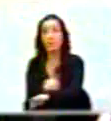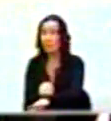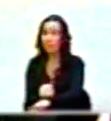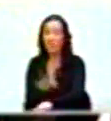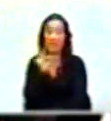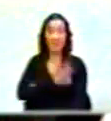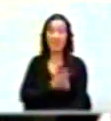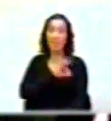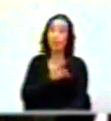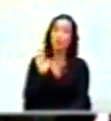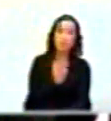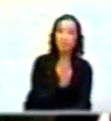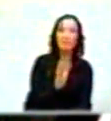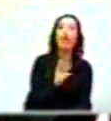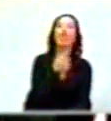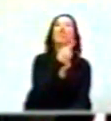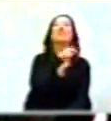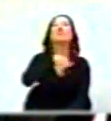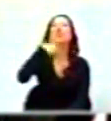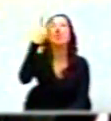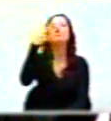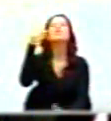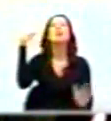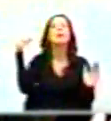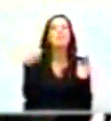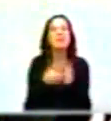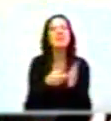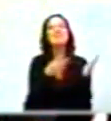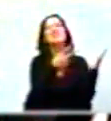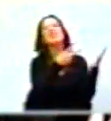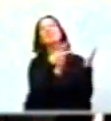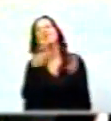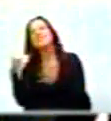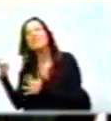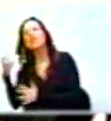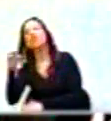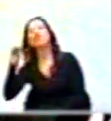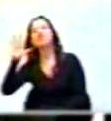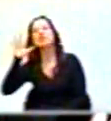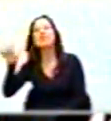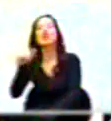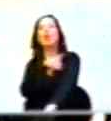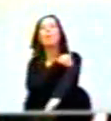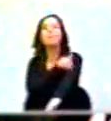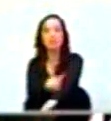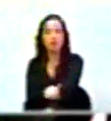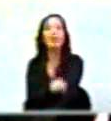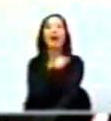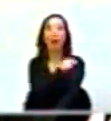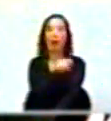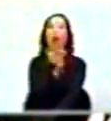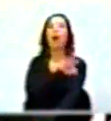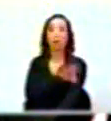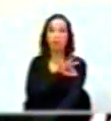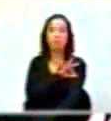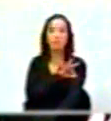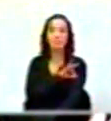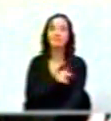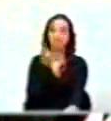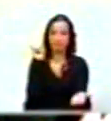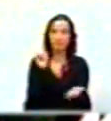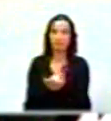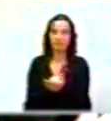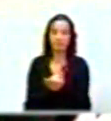beneficiaron, sino con 12.705 millones. Y con esto, los